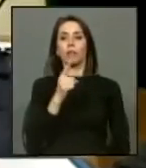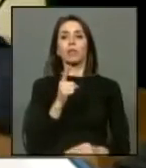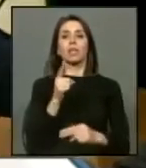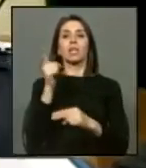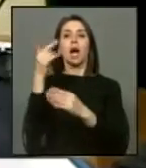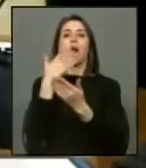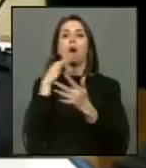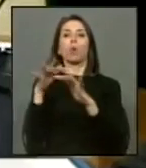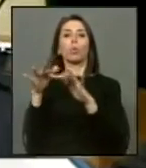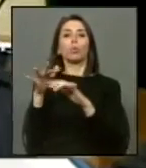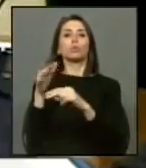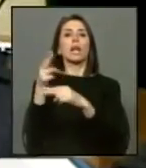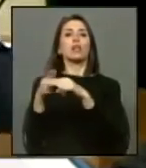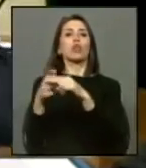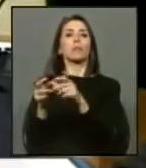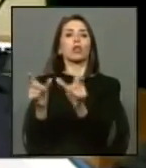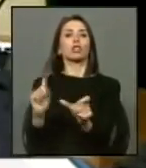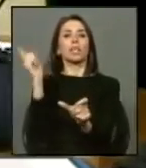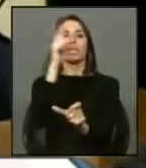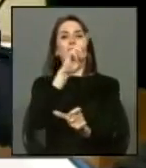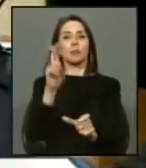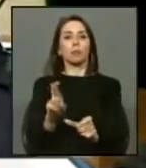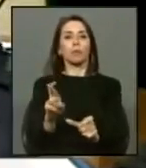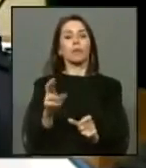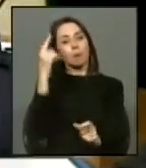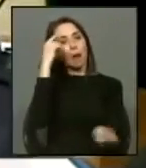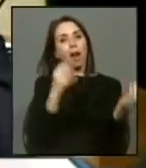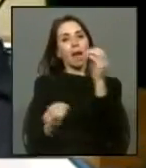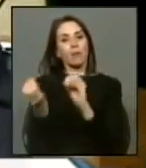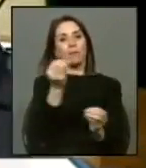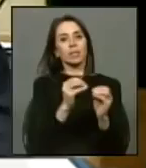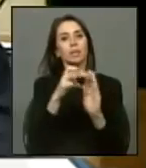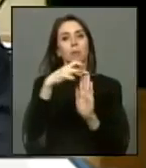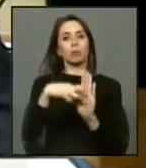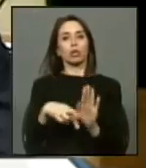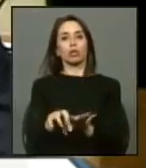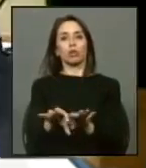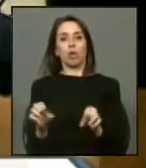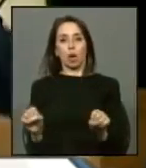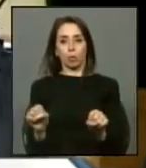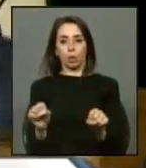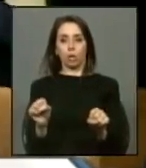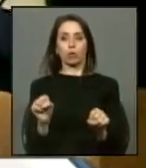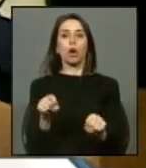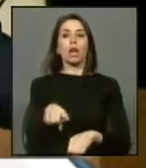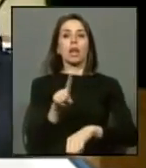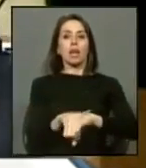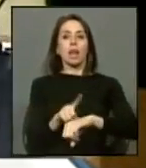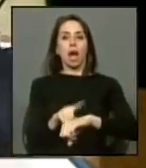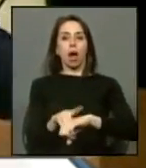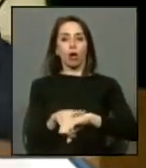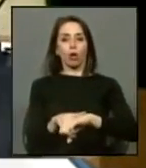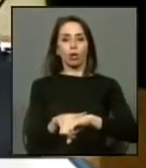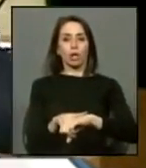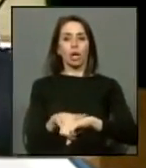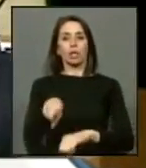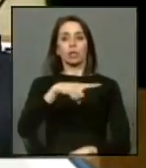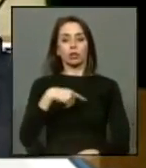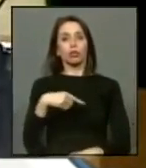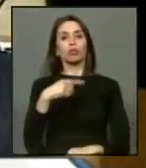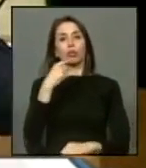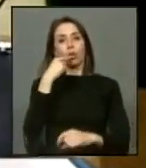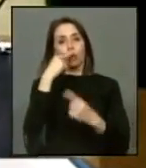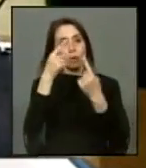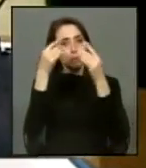Contraloría gratuitamente para venir aquí a inventar un proyecto de acuerdo ya llegó la hora que reconozcamos